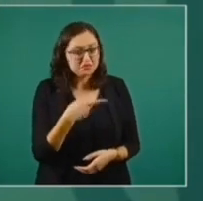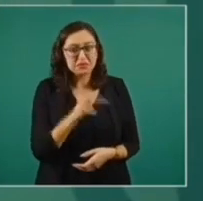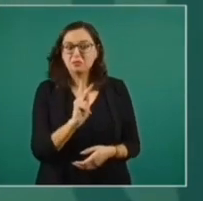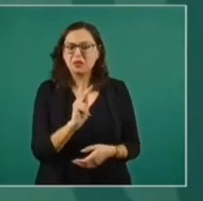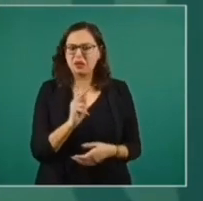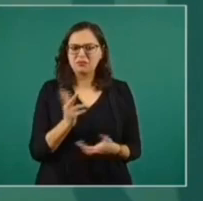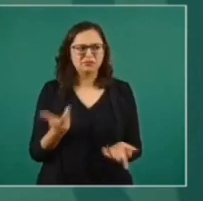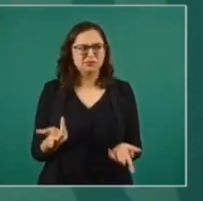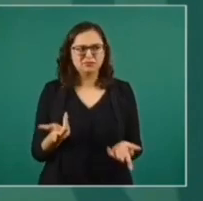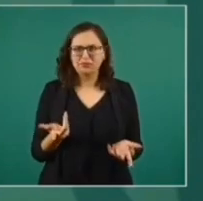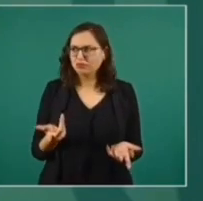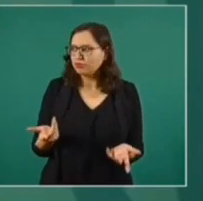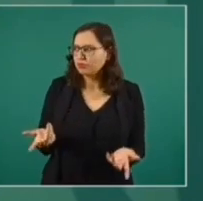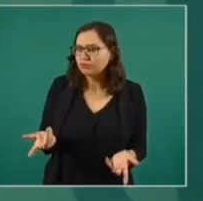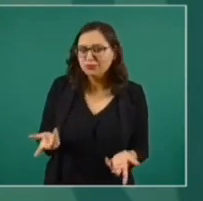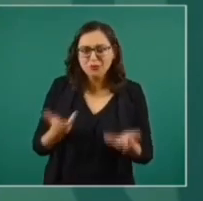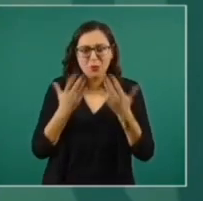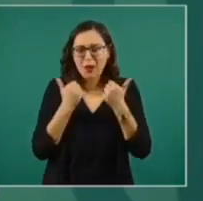medicamentos.